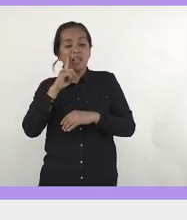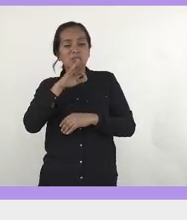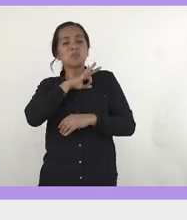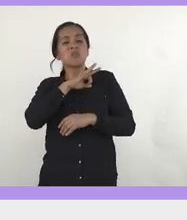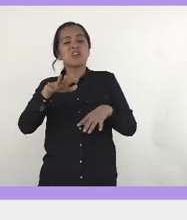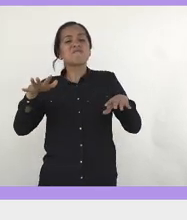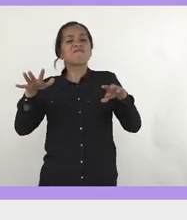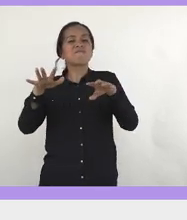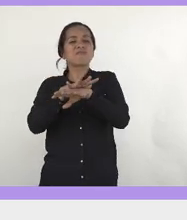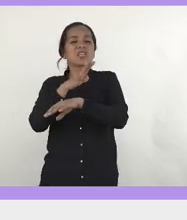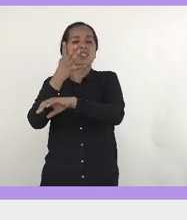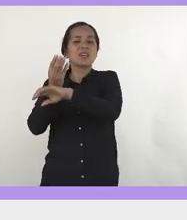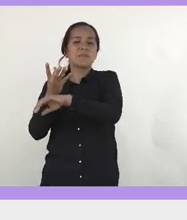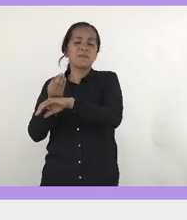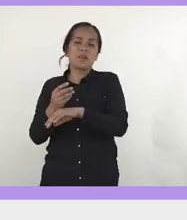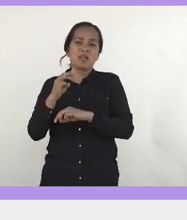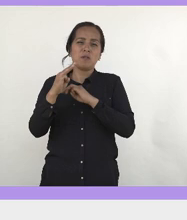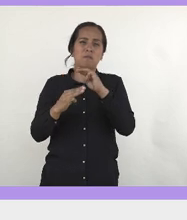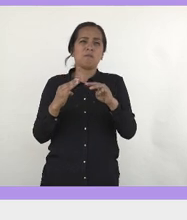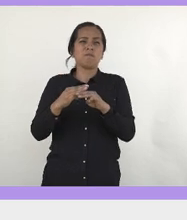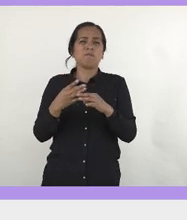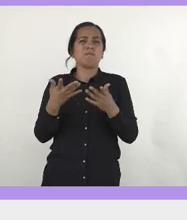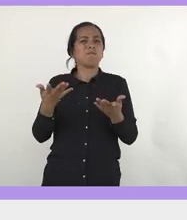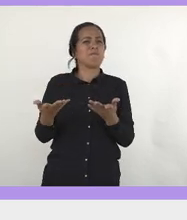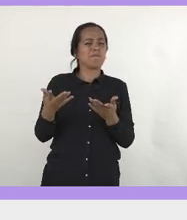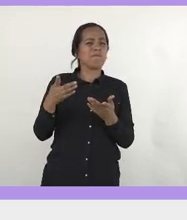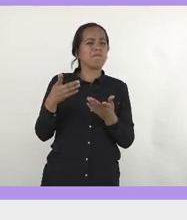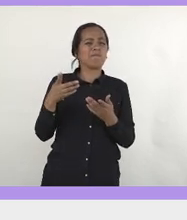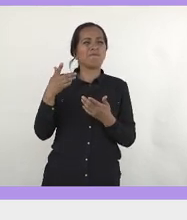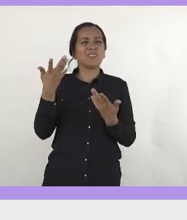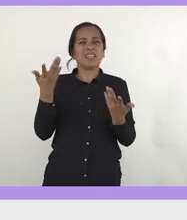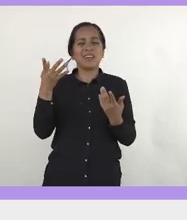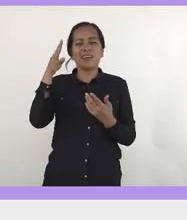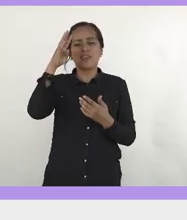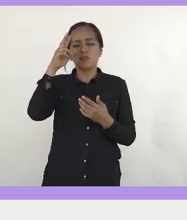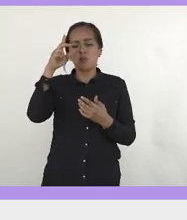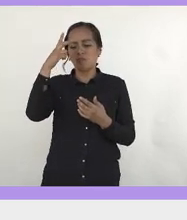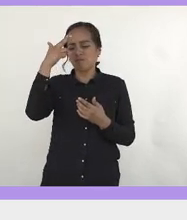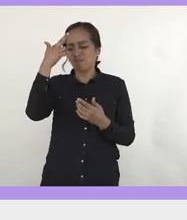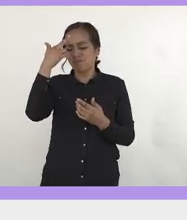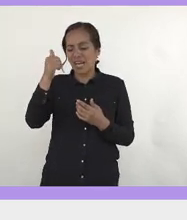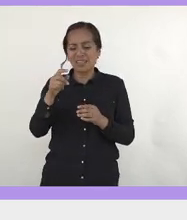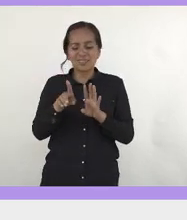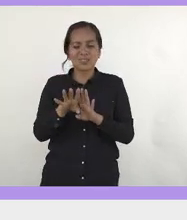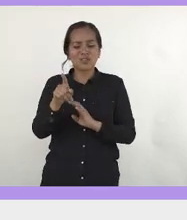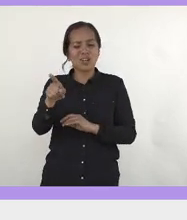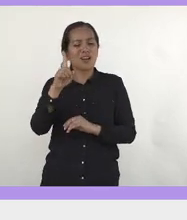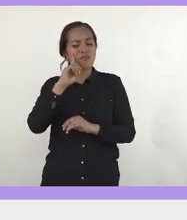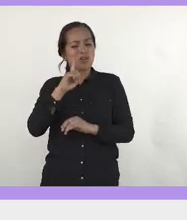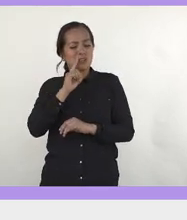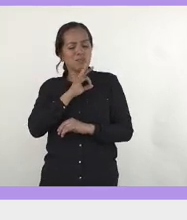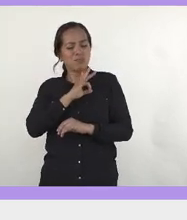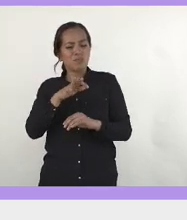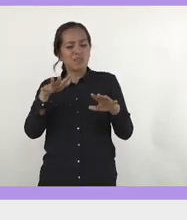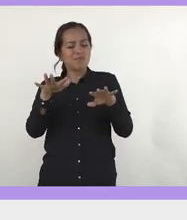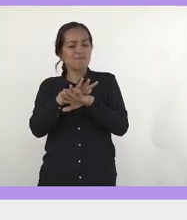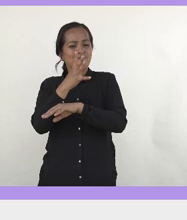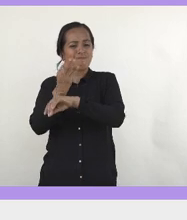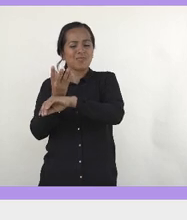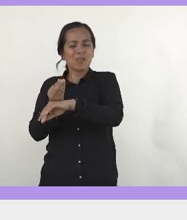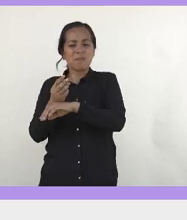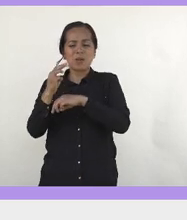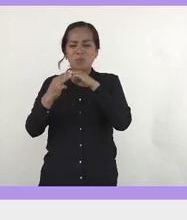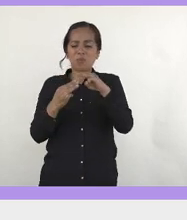o sea, fue así como, sí, claro, el poder colectivo de las mujeres es capaz de cambiar al mundo, o ya lo hemos visto, ya podemos